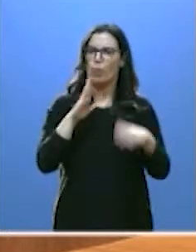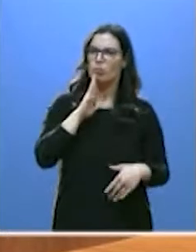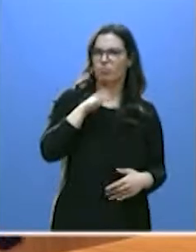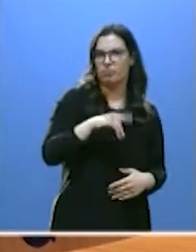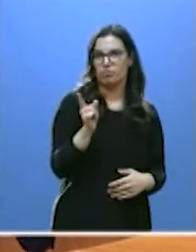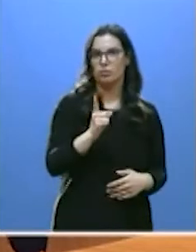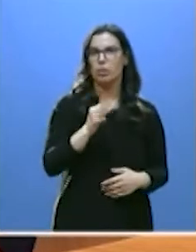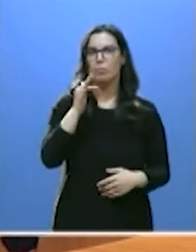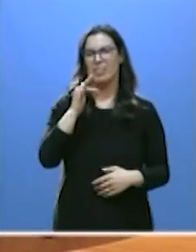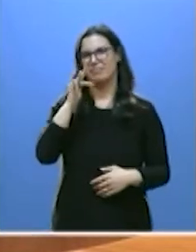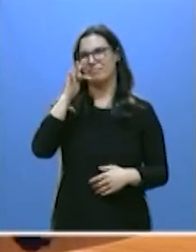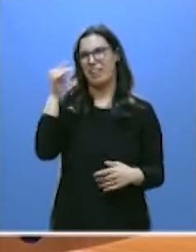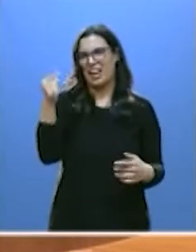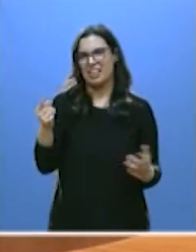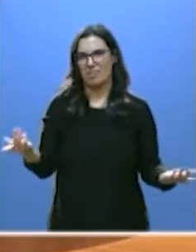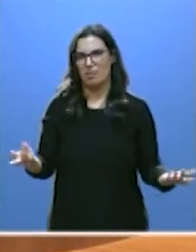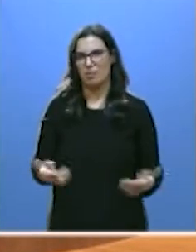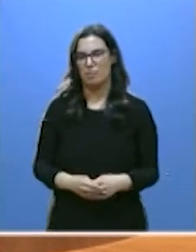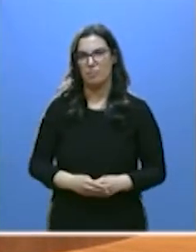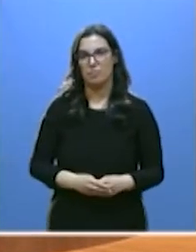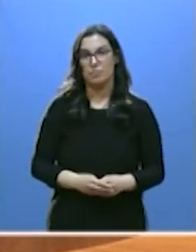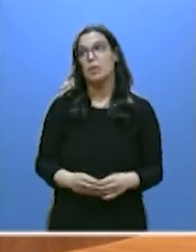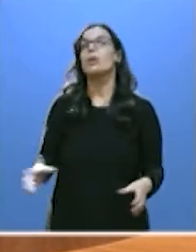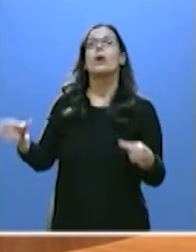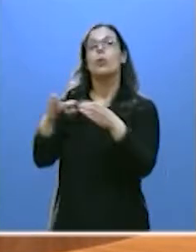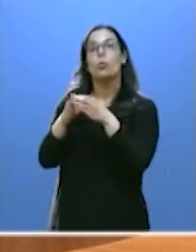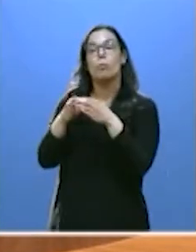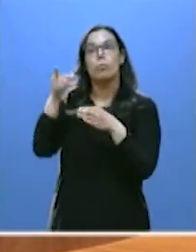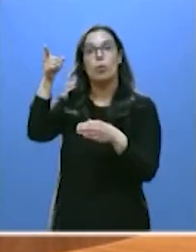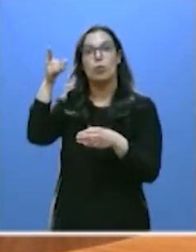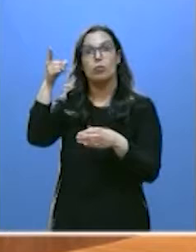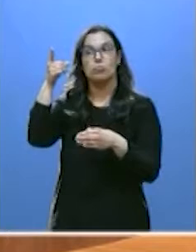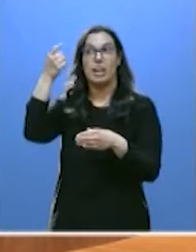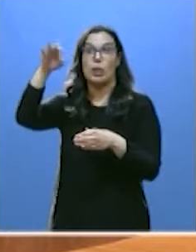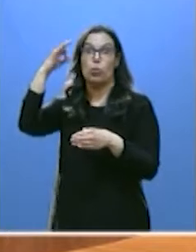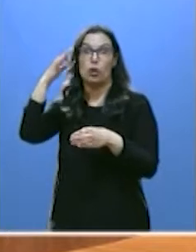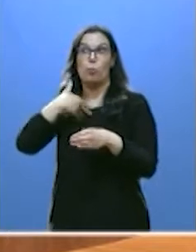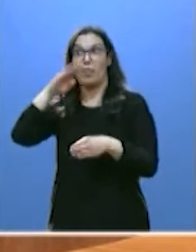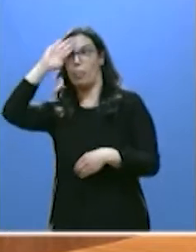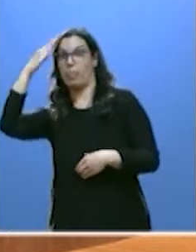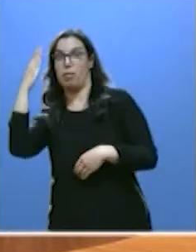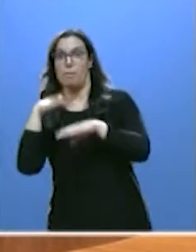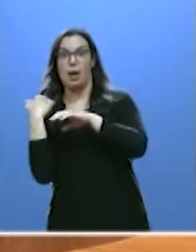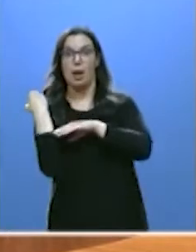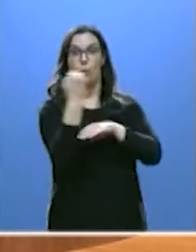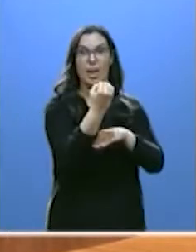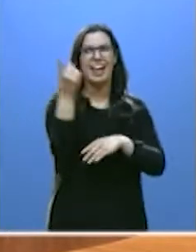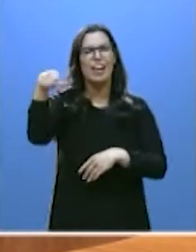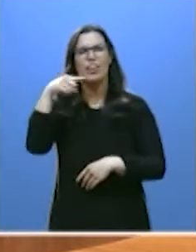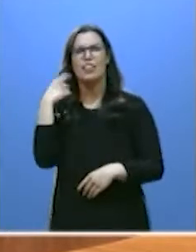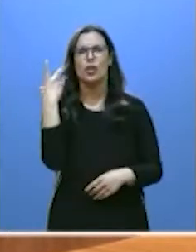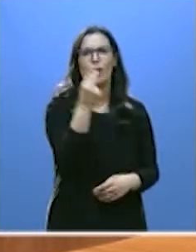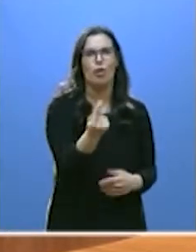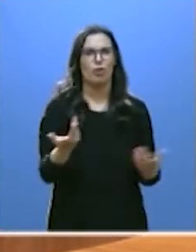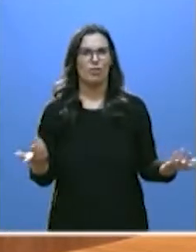contraproducente. Es el único grupo con el que saldría la cuenta. Y este grupo le ha dicho que no, señor